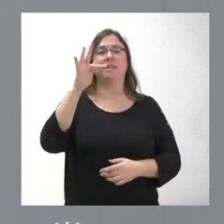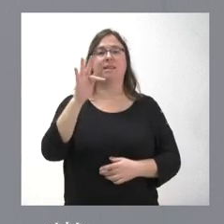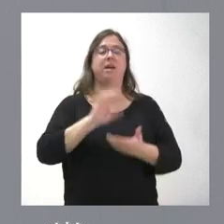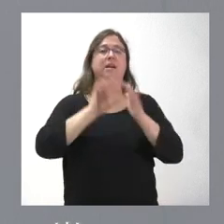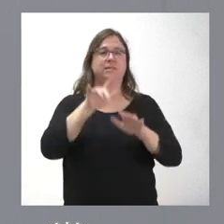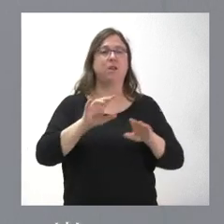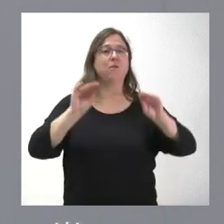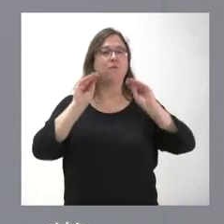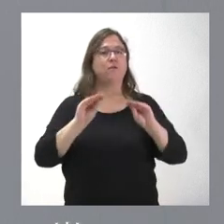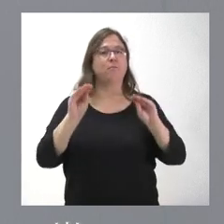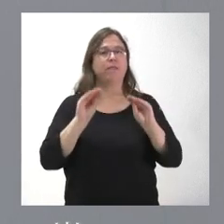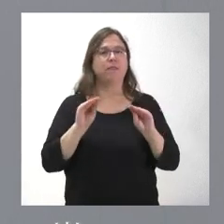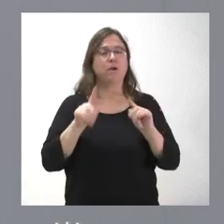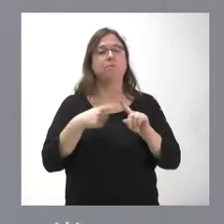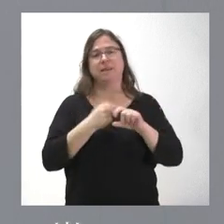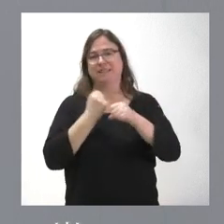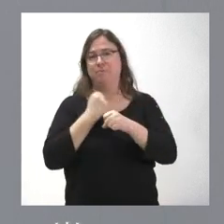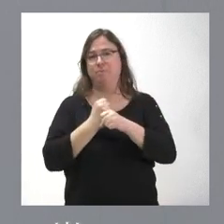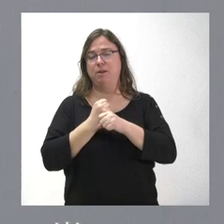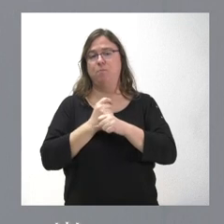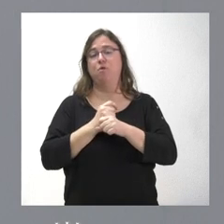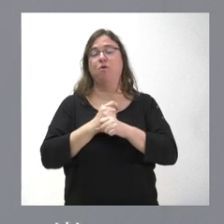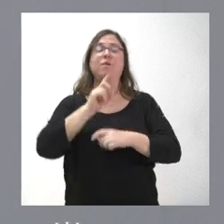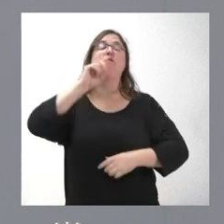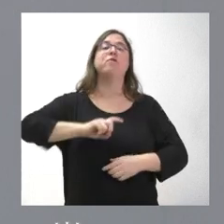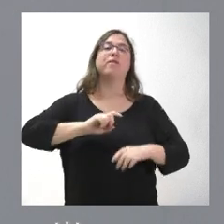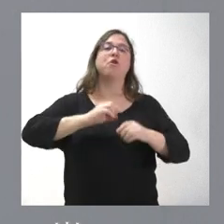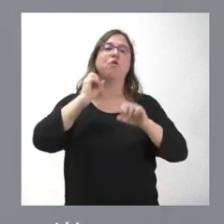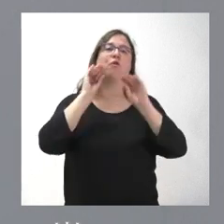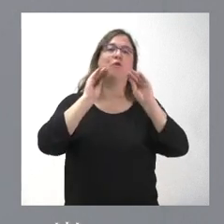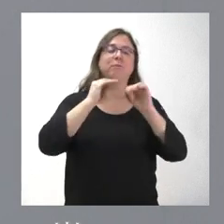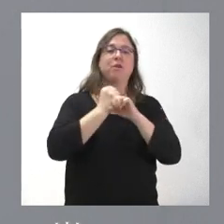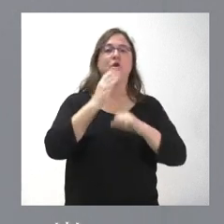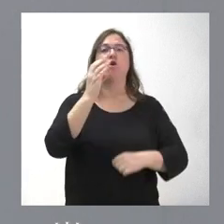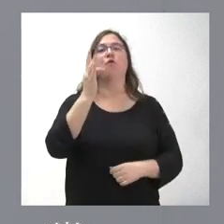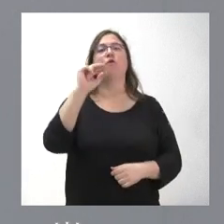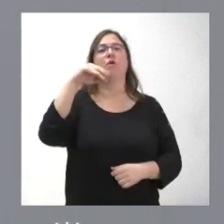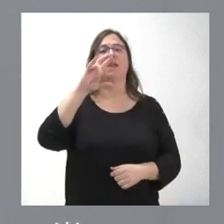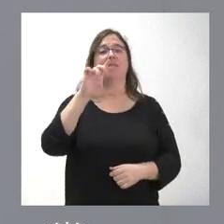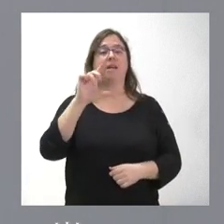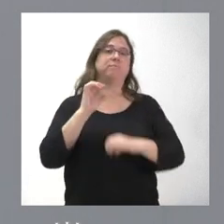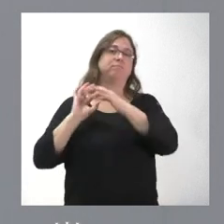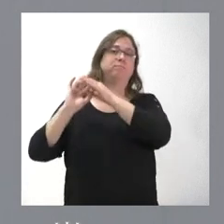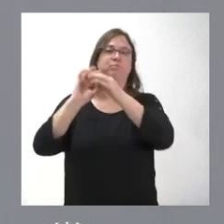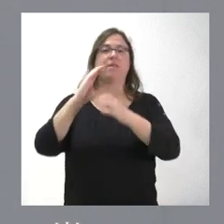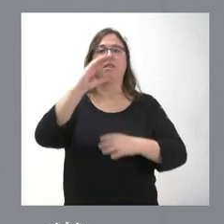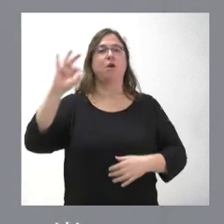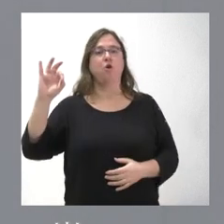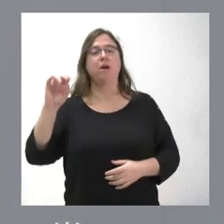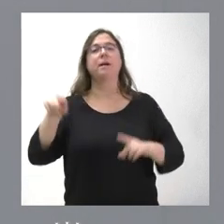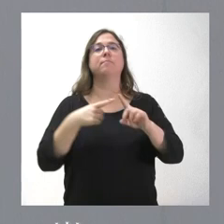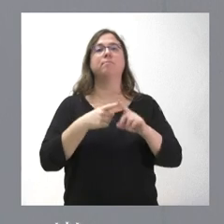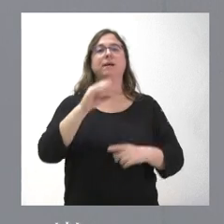Fundación Formación y Empleo de Castilla y León Forencil, que depende, como saben ustedes, de Comisiones Obreras y COE